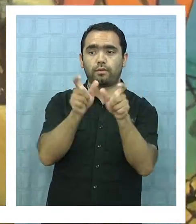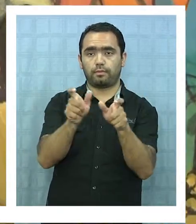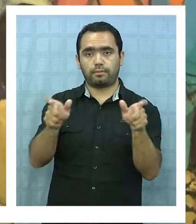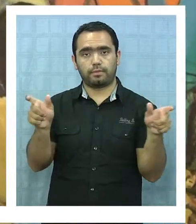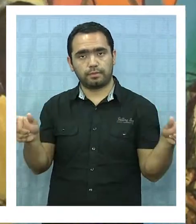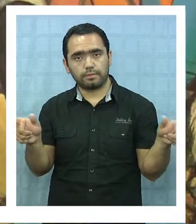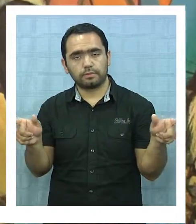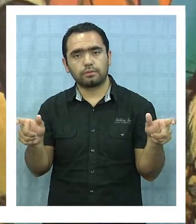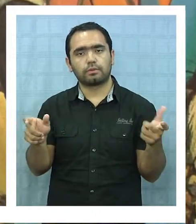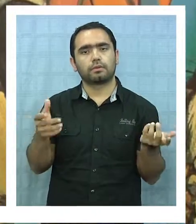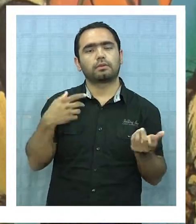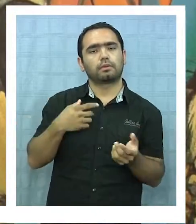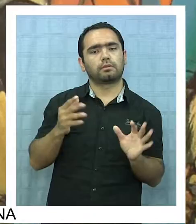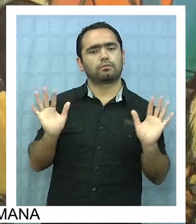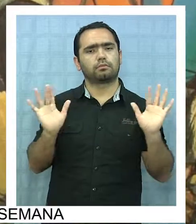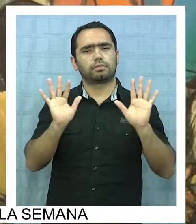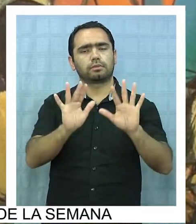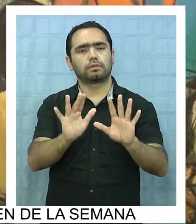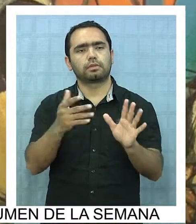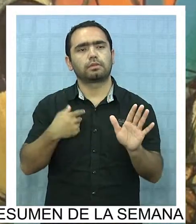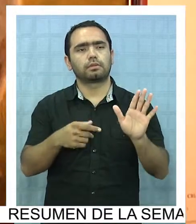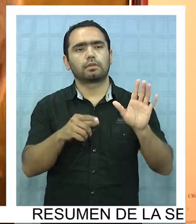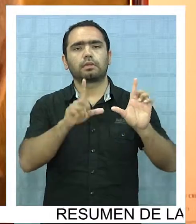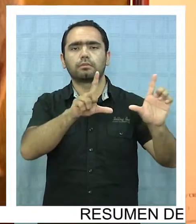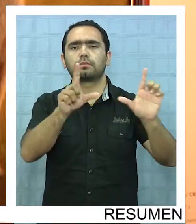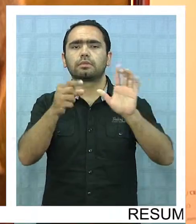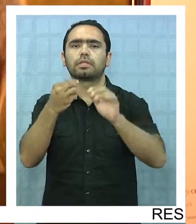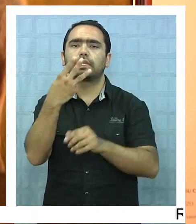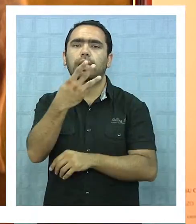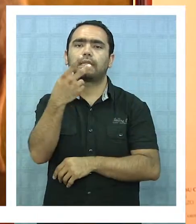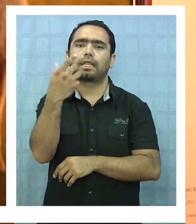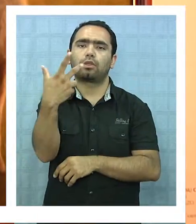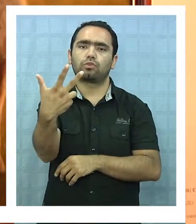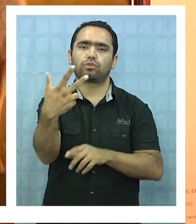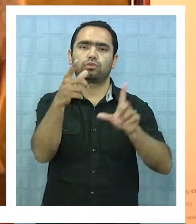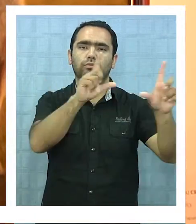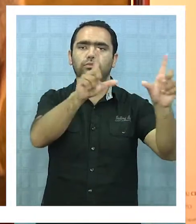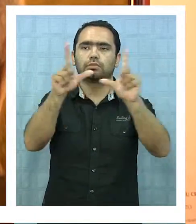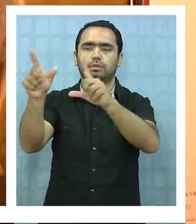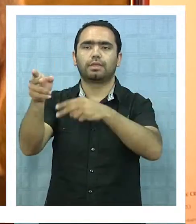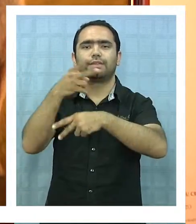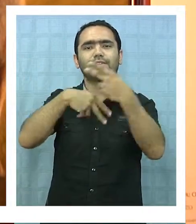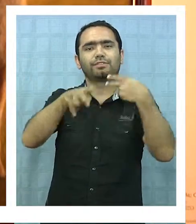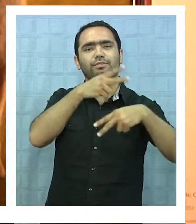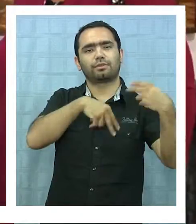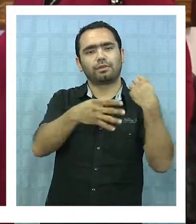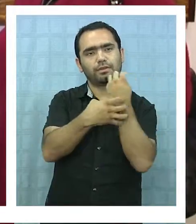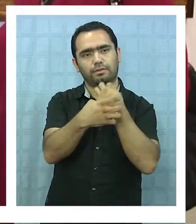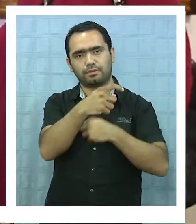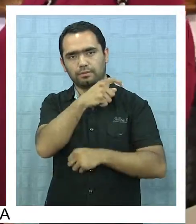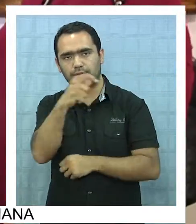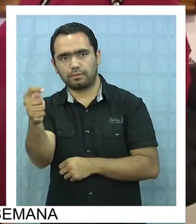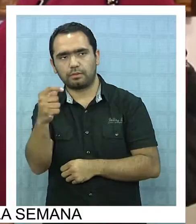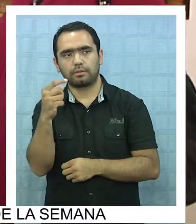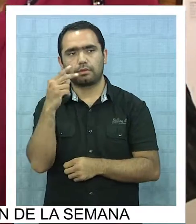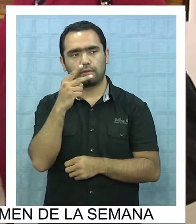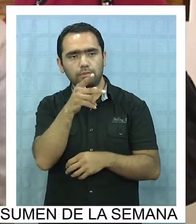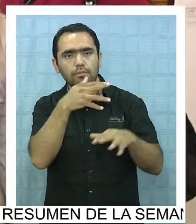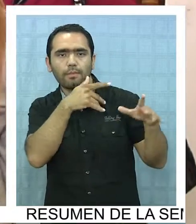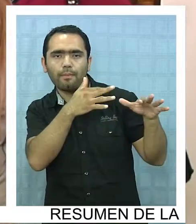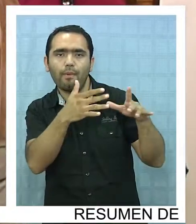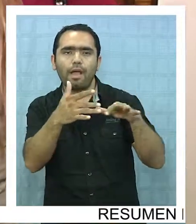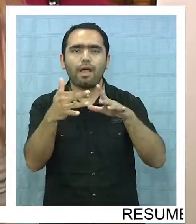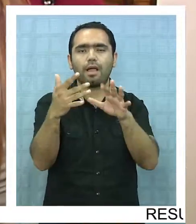iquiqueños se reunieron para exponer cerca de 38 obras relacionadas con la historia de la región, con expresiones marinas,